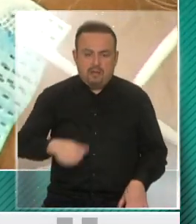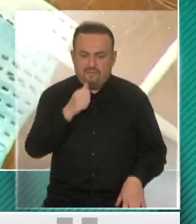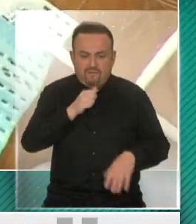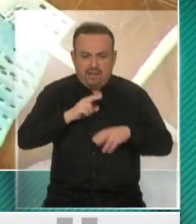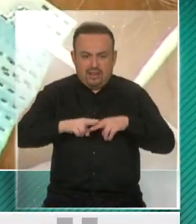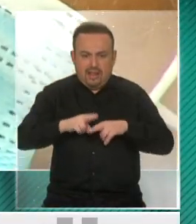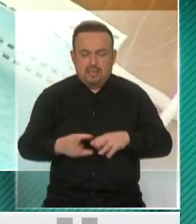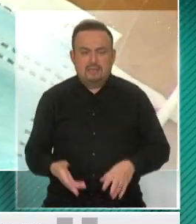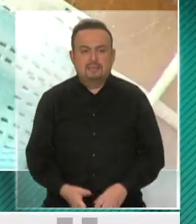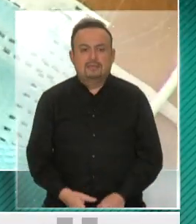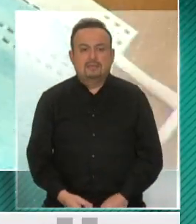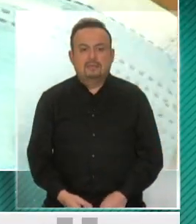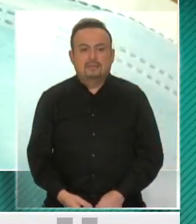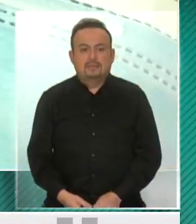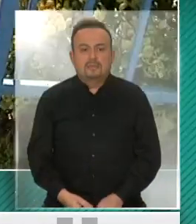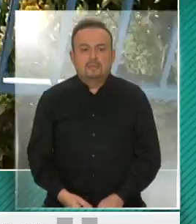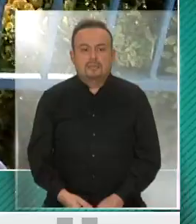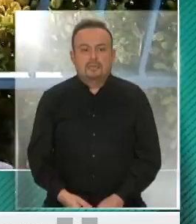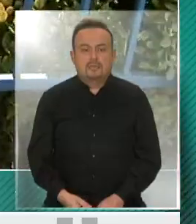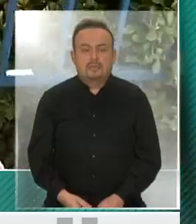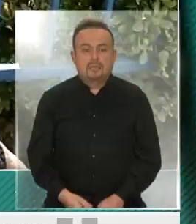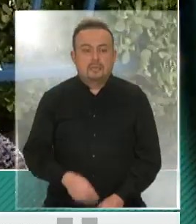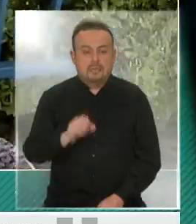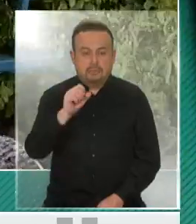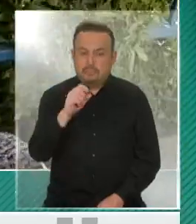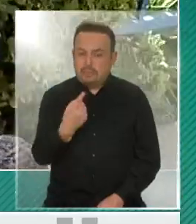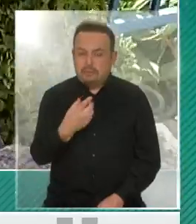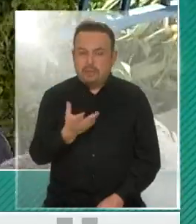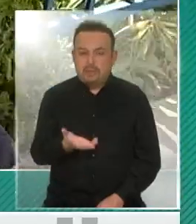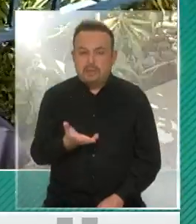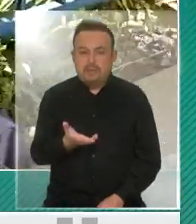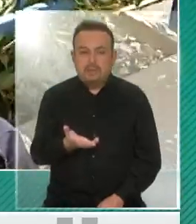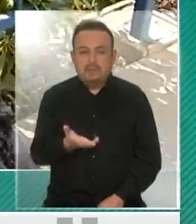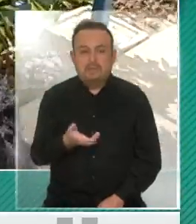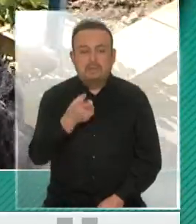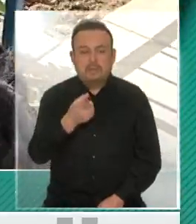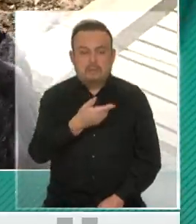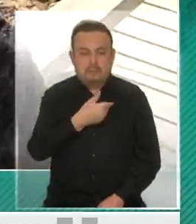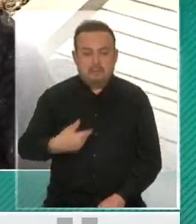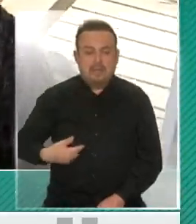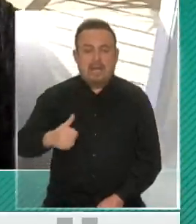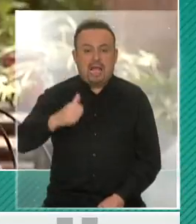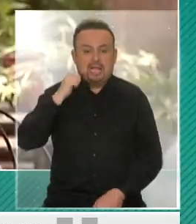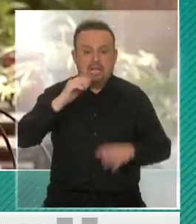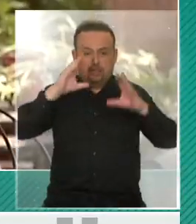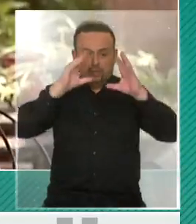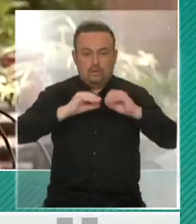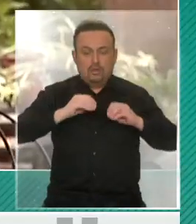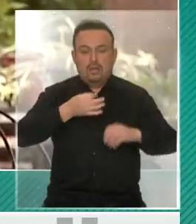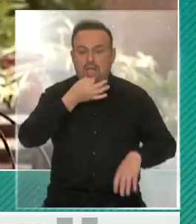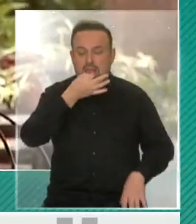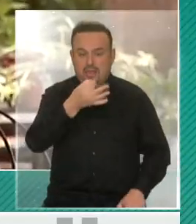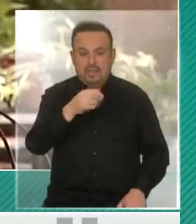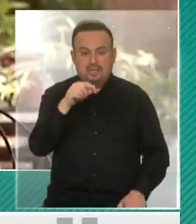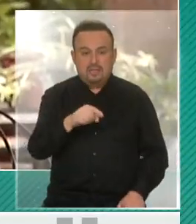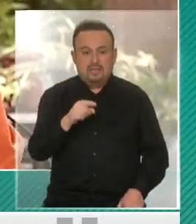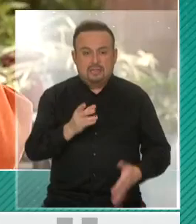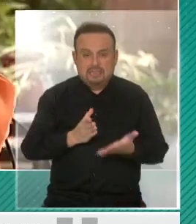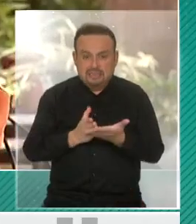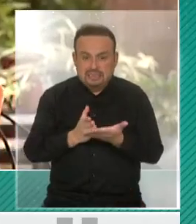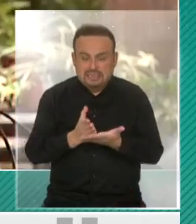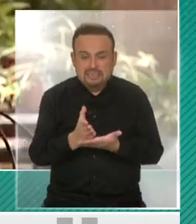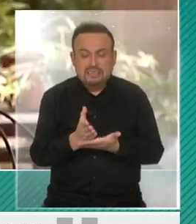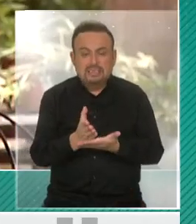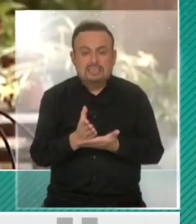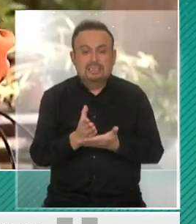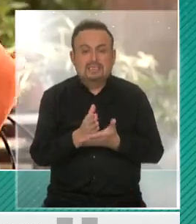están listas. A ver, lo primero, Andrea, el presidente anoche en la cadena lo que quiso marcar es que entramos en